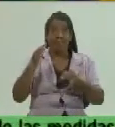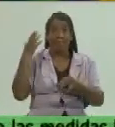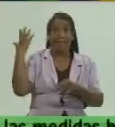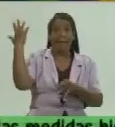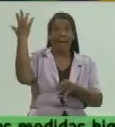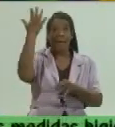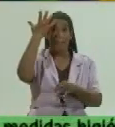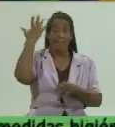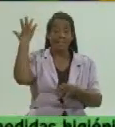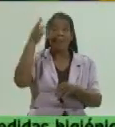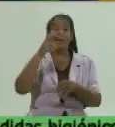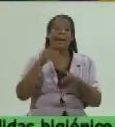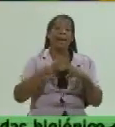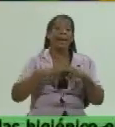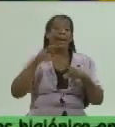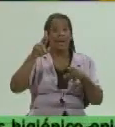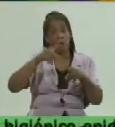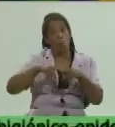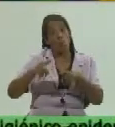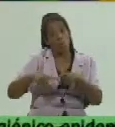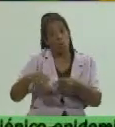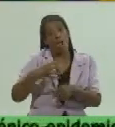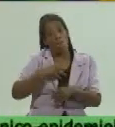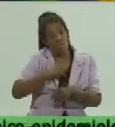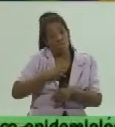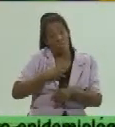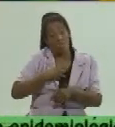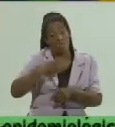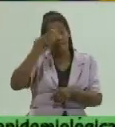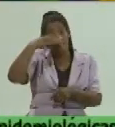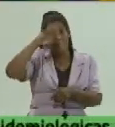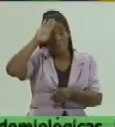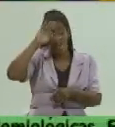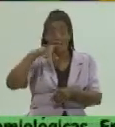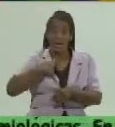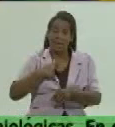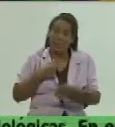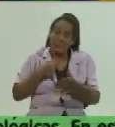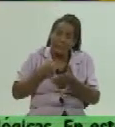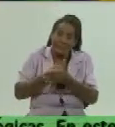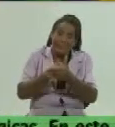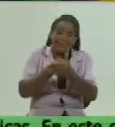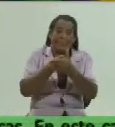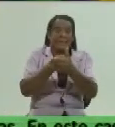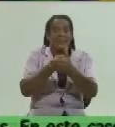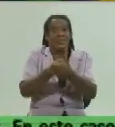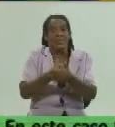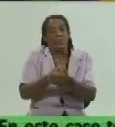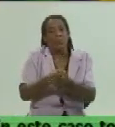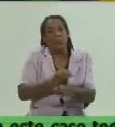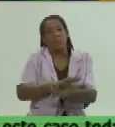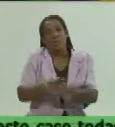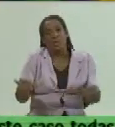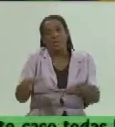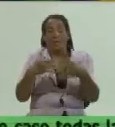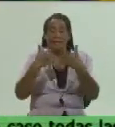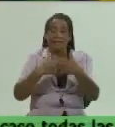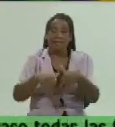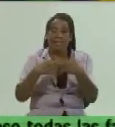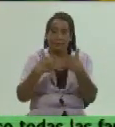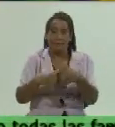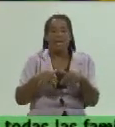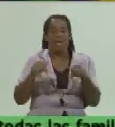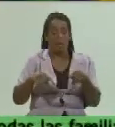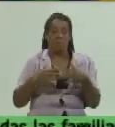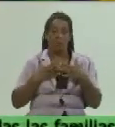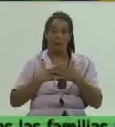recursos existentes en el país ese es el empeño eso es que nos tiene que dar también un incremento sostenido de las producciones y en eso estamos